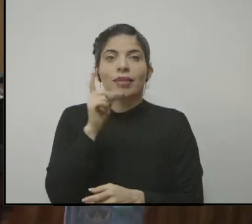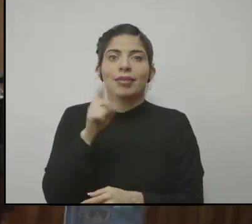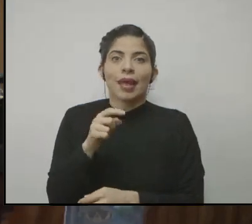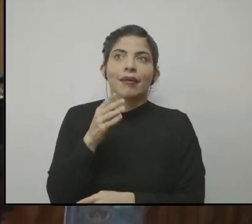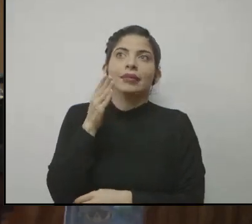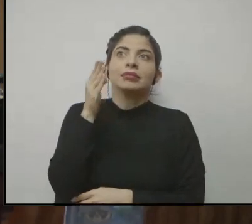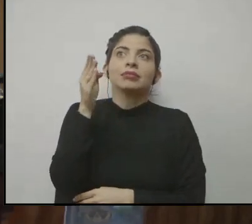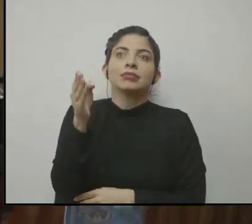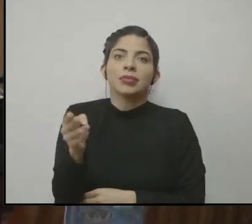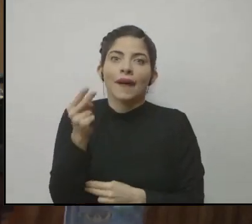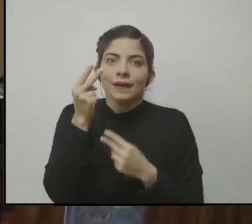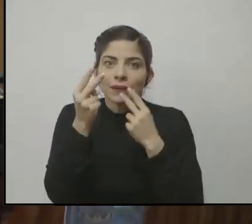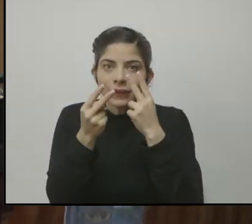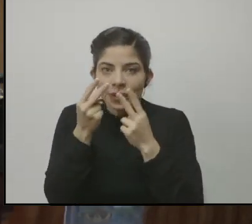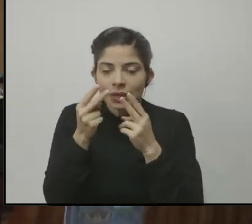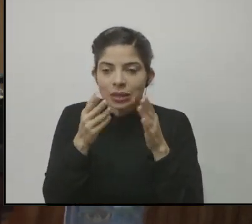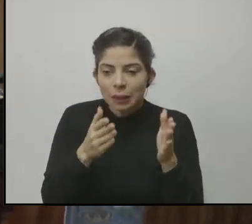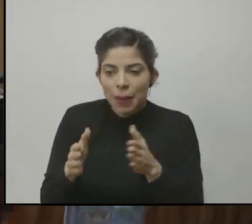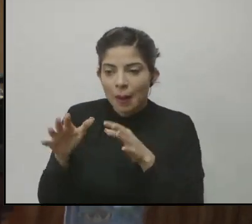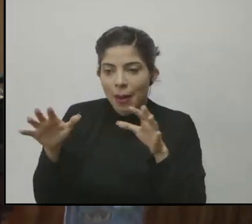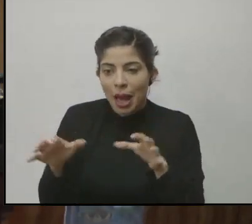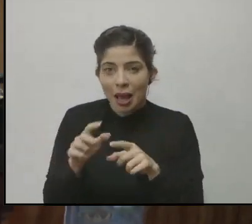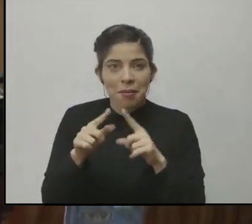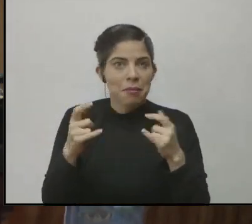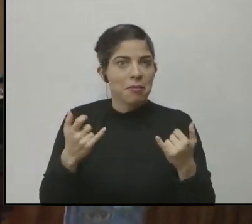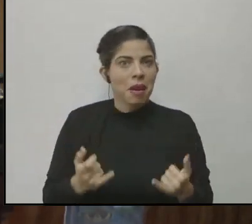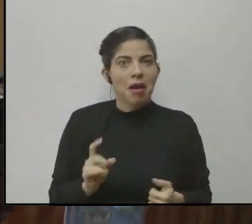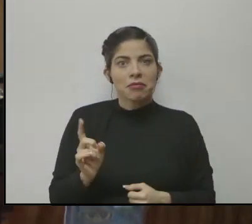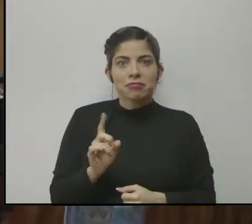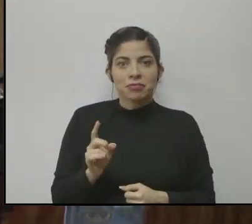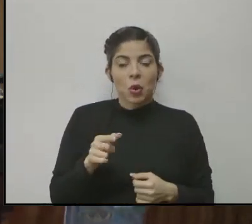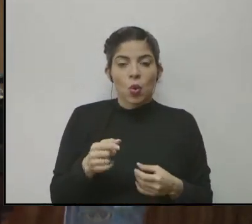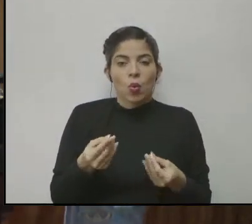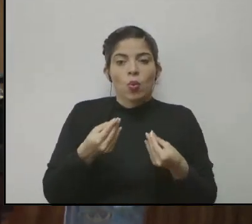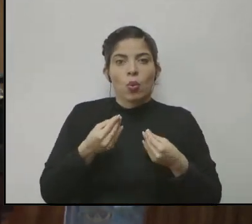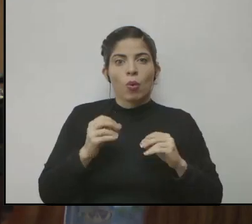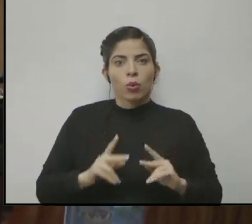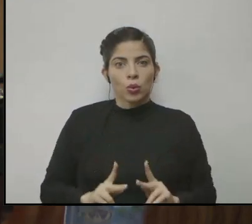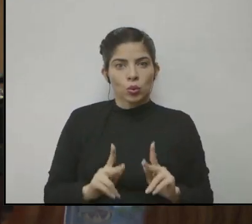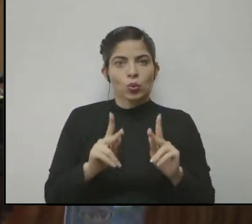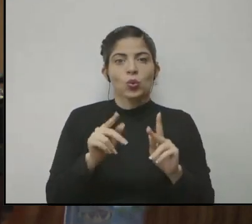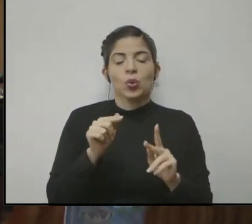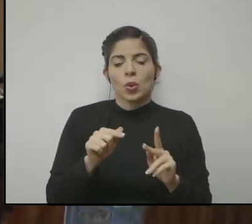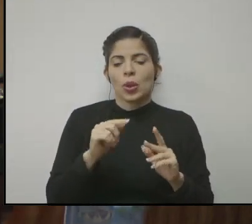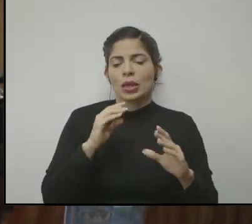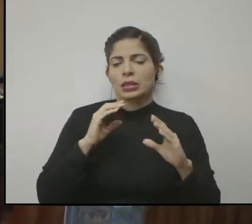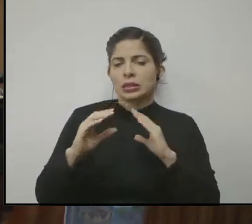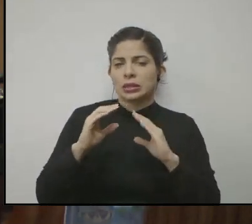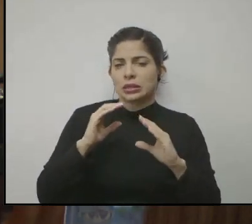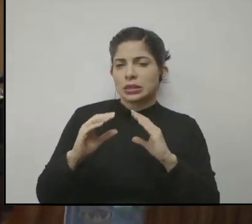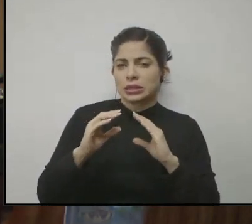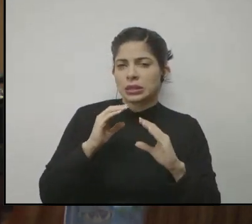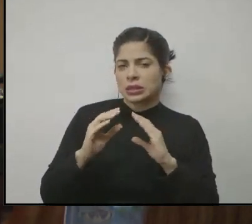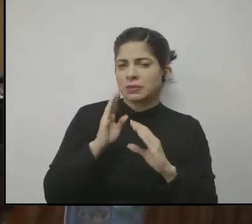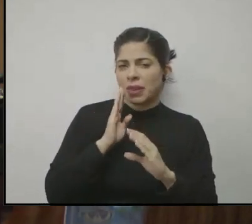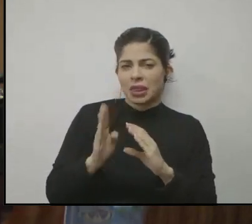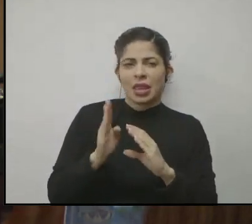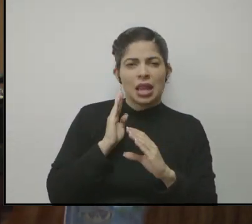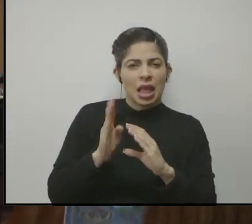hasta el lugar de la junta a organizar la actividad, pero hoy hemos tenido esa oportunidad y esto también es una comunicación directa y